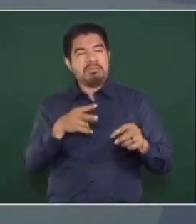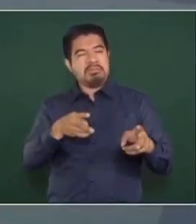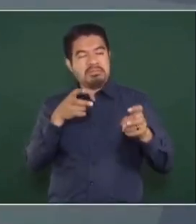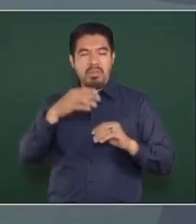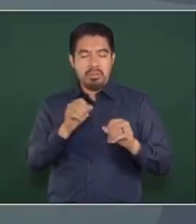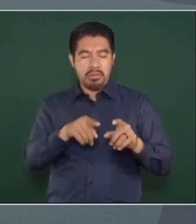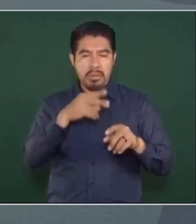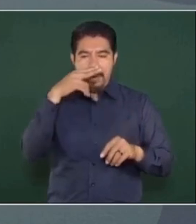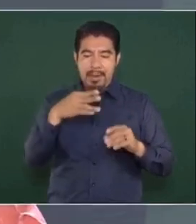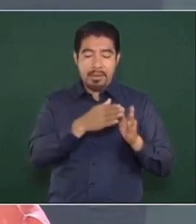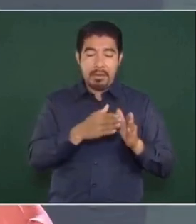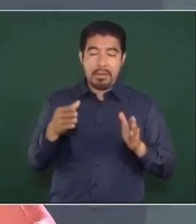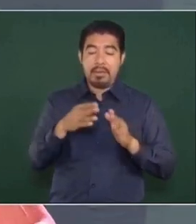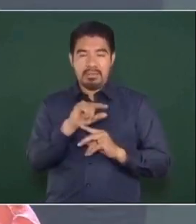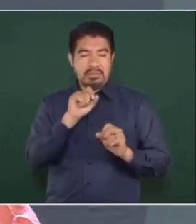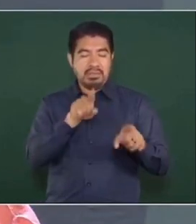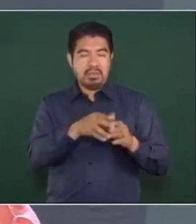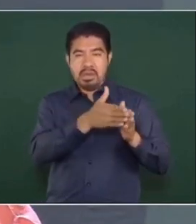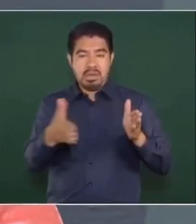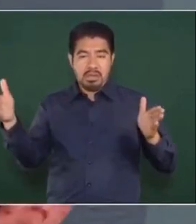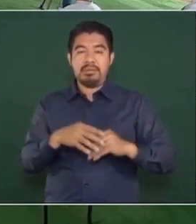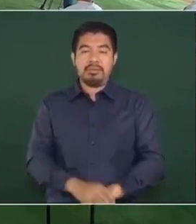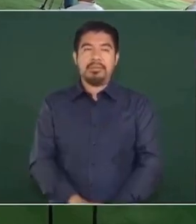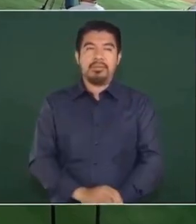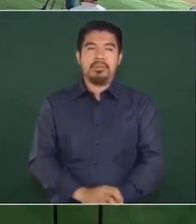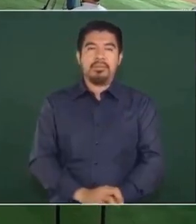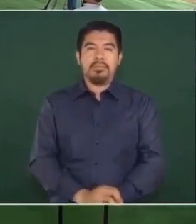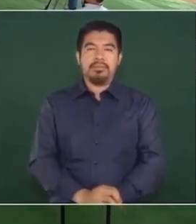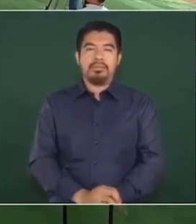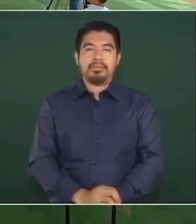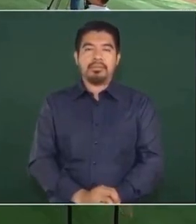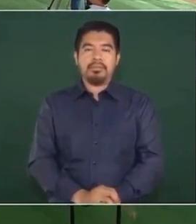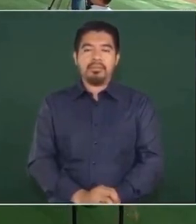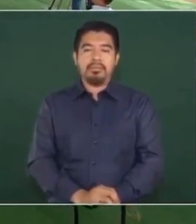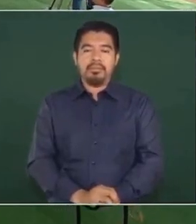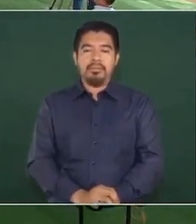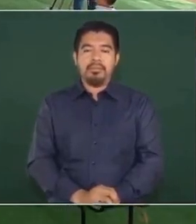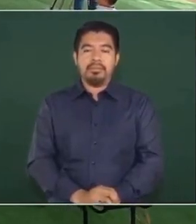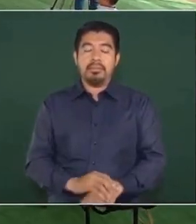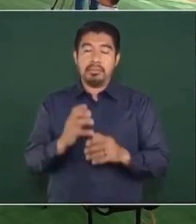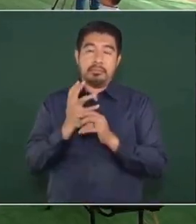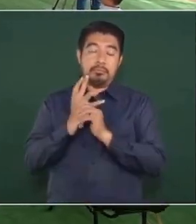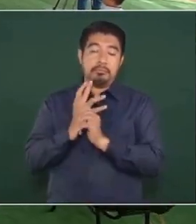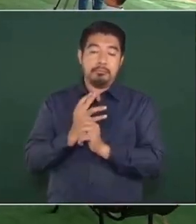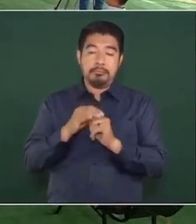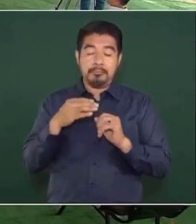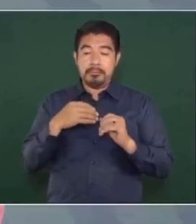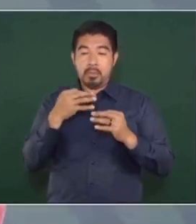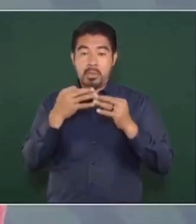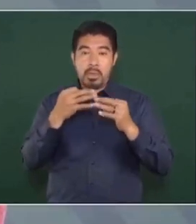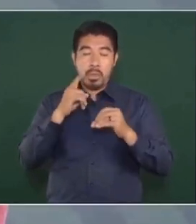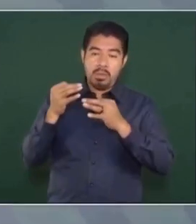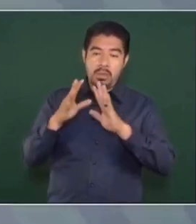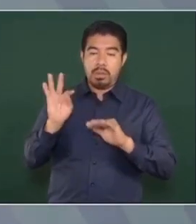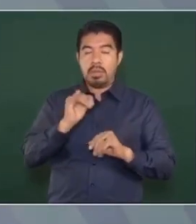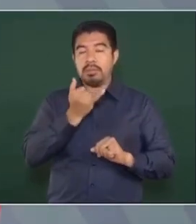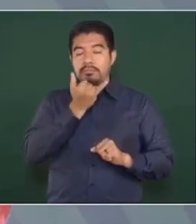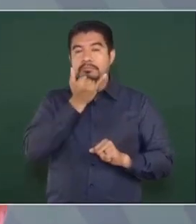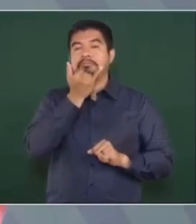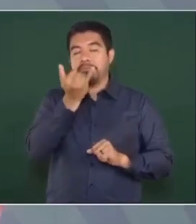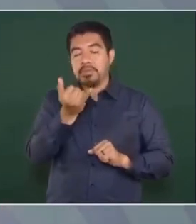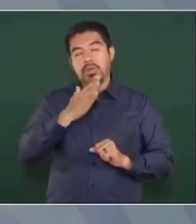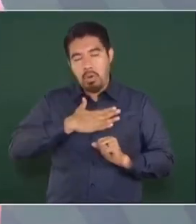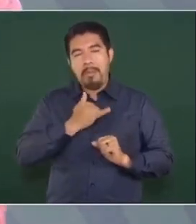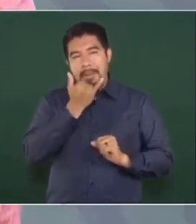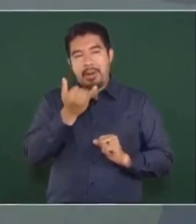cometió en México en el periodo neoporfirista. Entonces a lo mejor me equivoque con lo de la ministra, pero prefiero eso